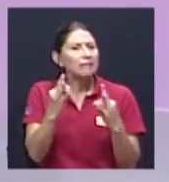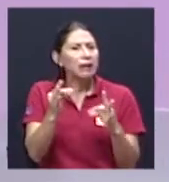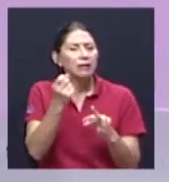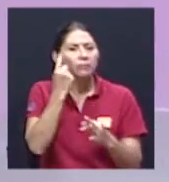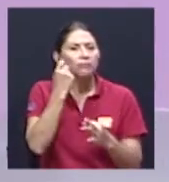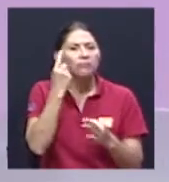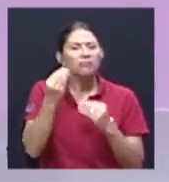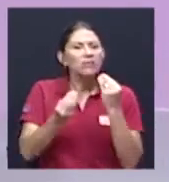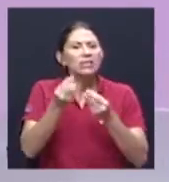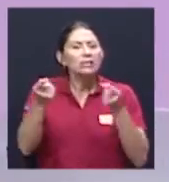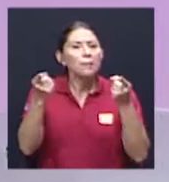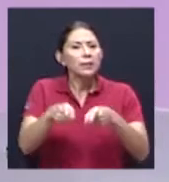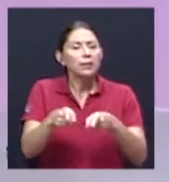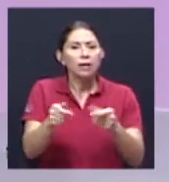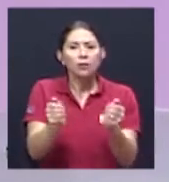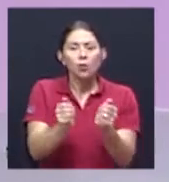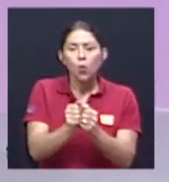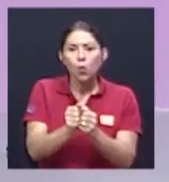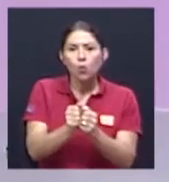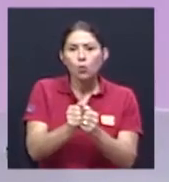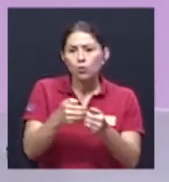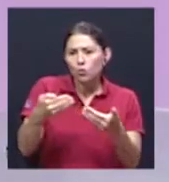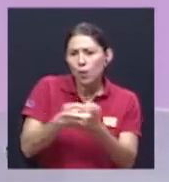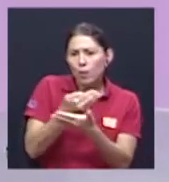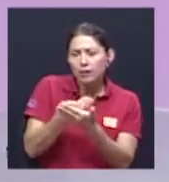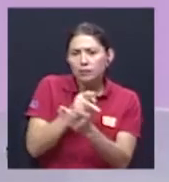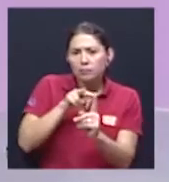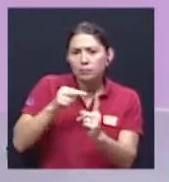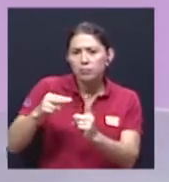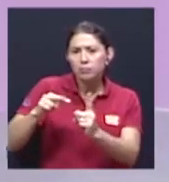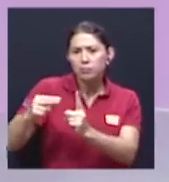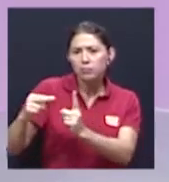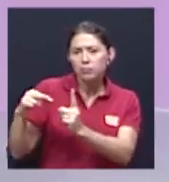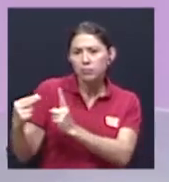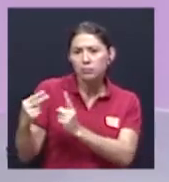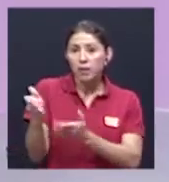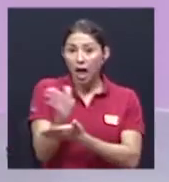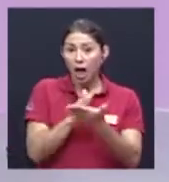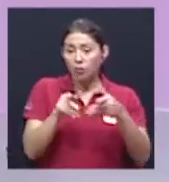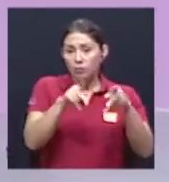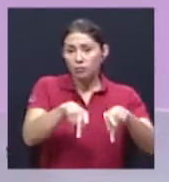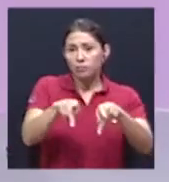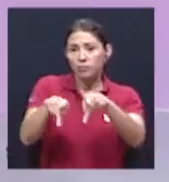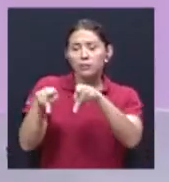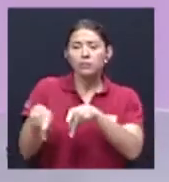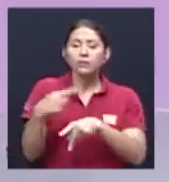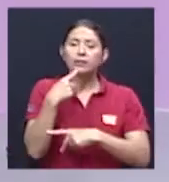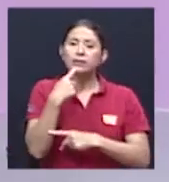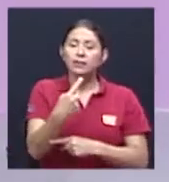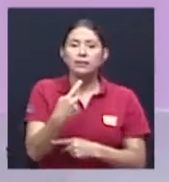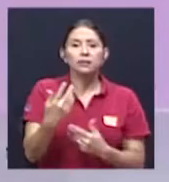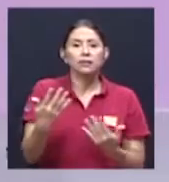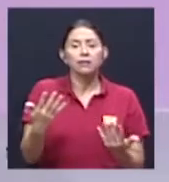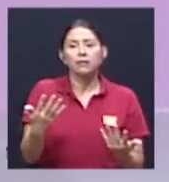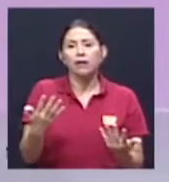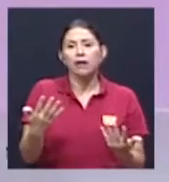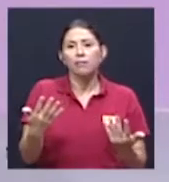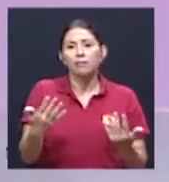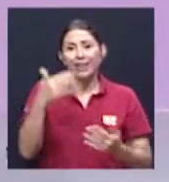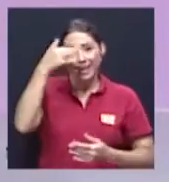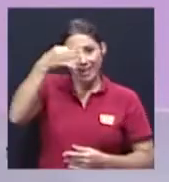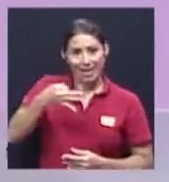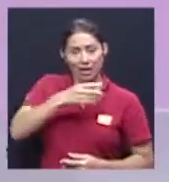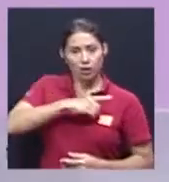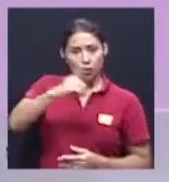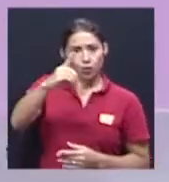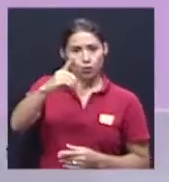estas nuevas búsquedas. Hay personas que dicen que creen en